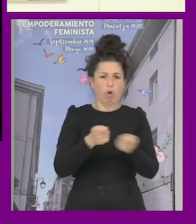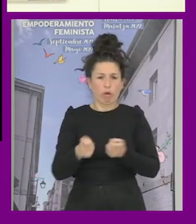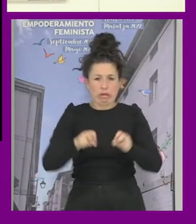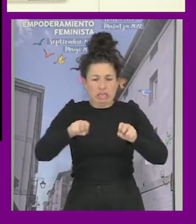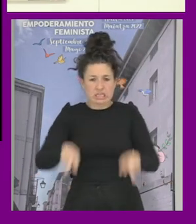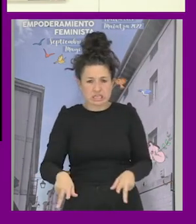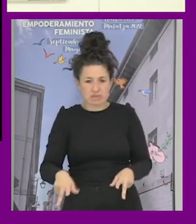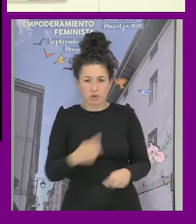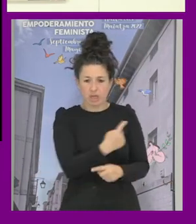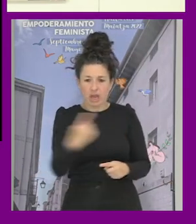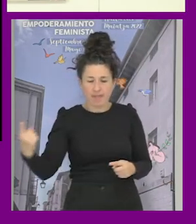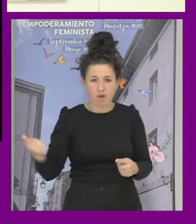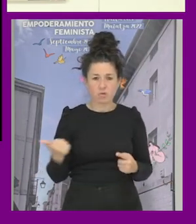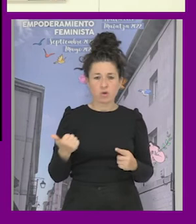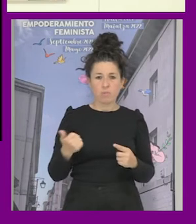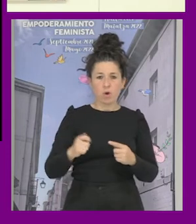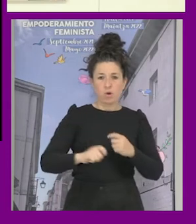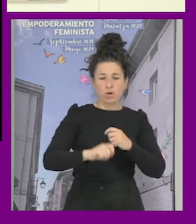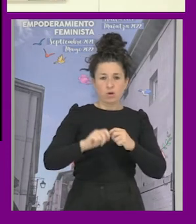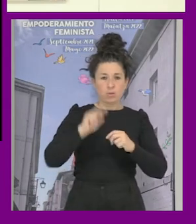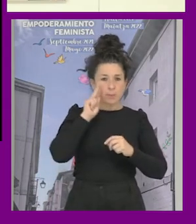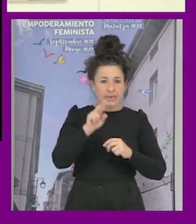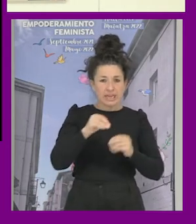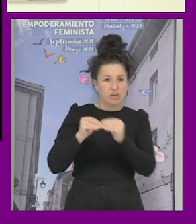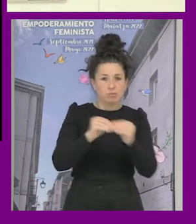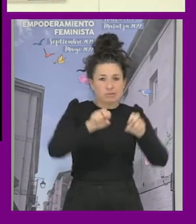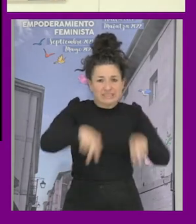planteamientos sin una mirada común y sin una estrategia común ¿no?